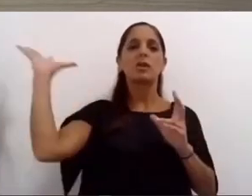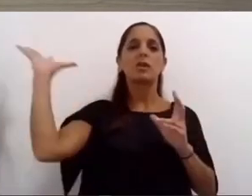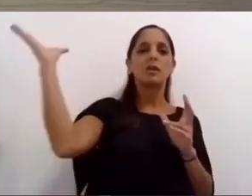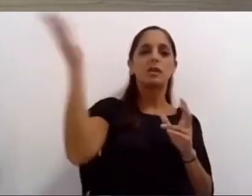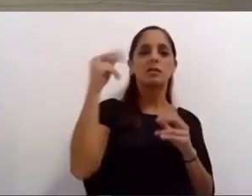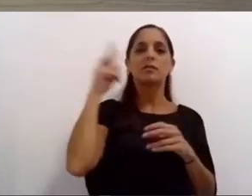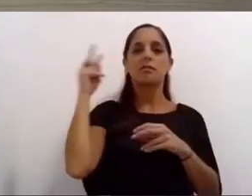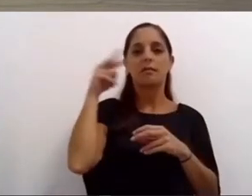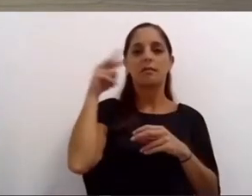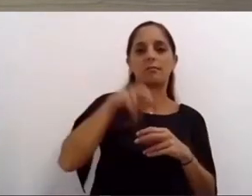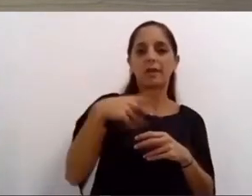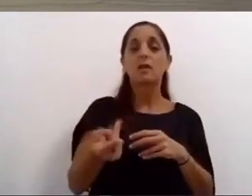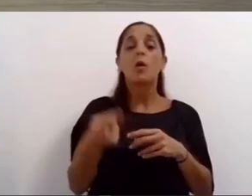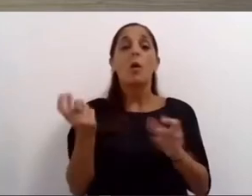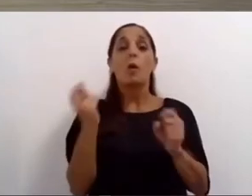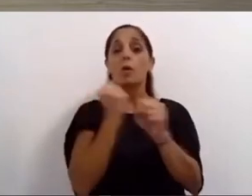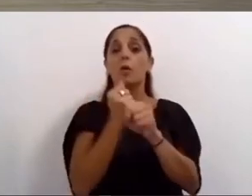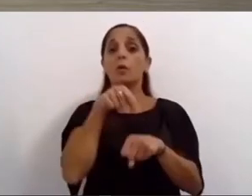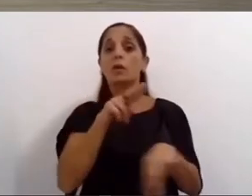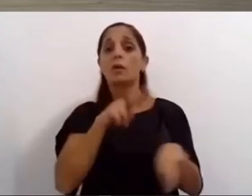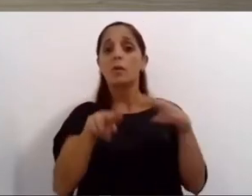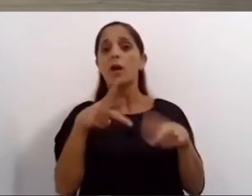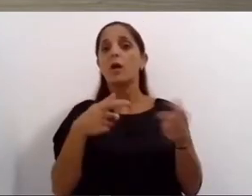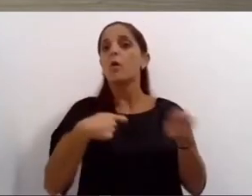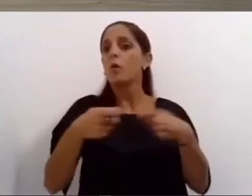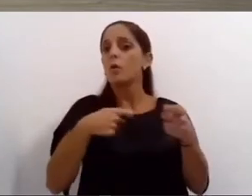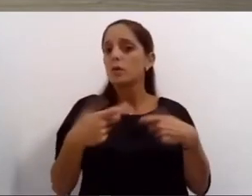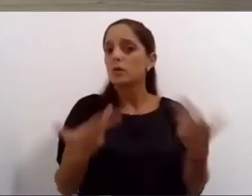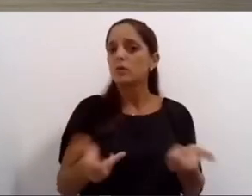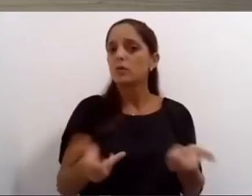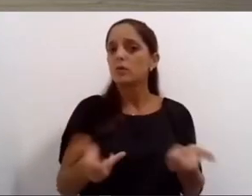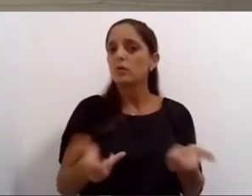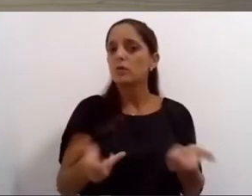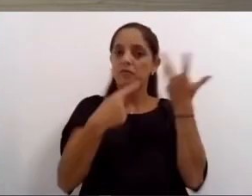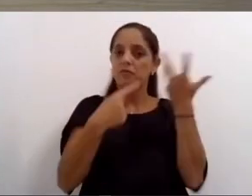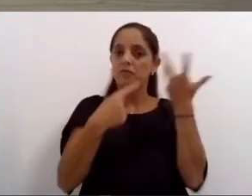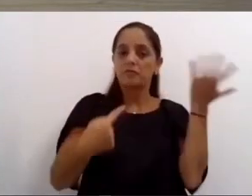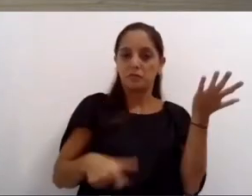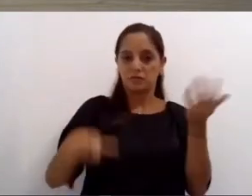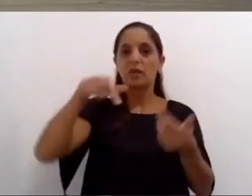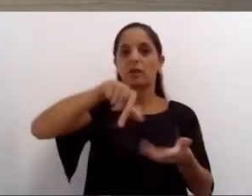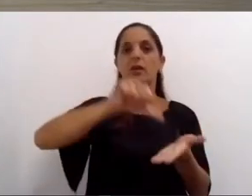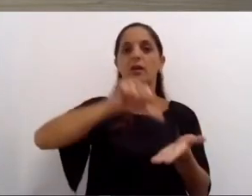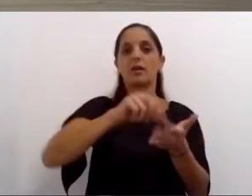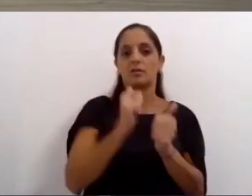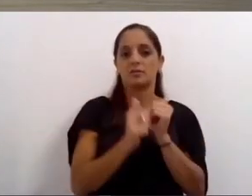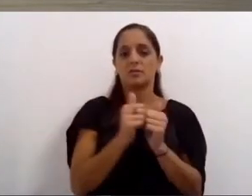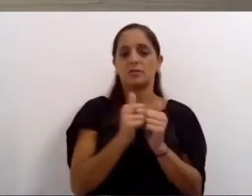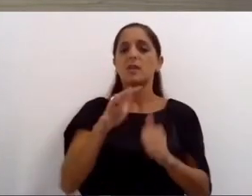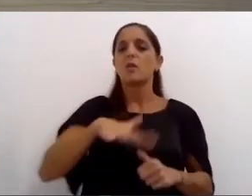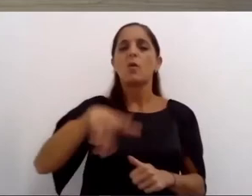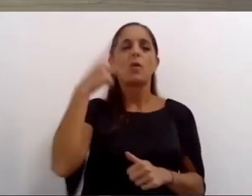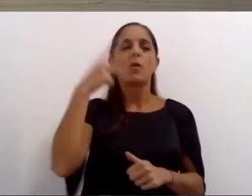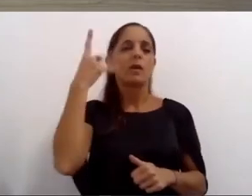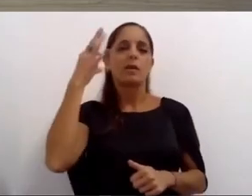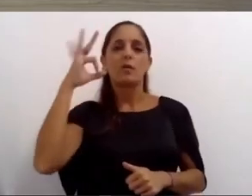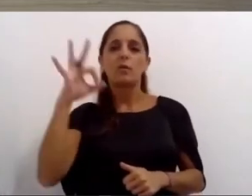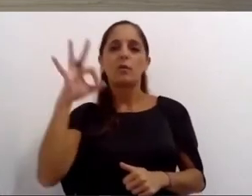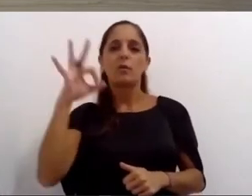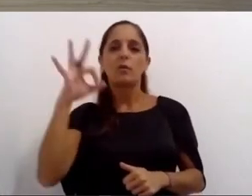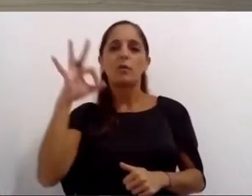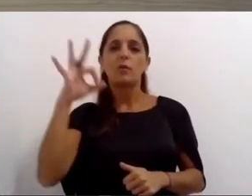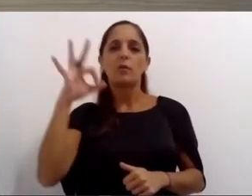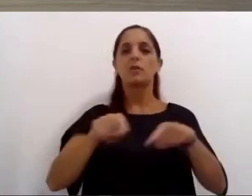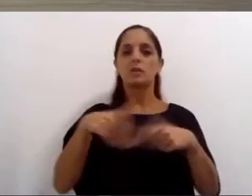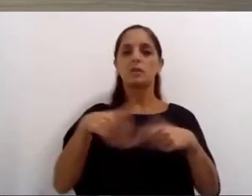que vienen a trabajar a hacer negocios y a disfrutar contamos con un ámbito único de coordinación metropolitana a nivel